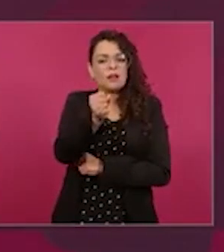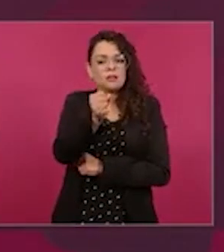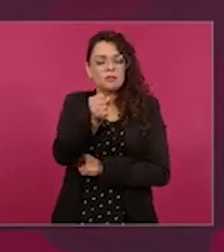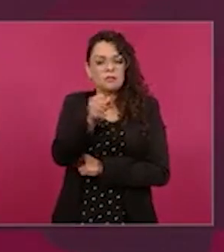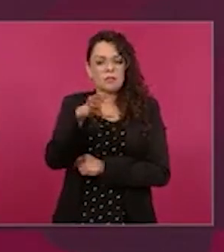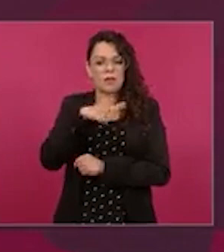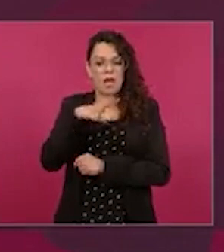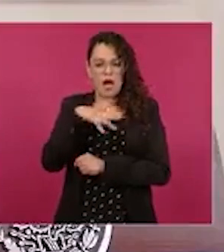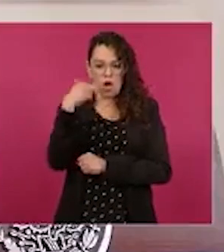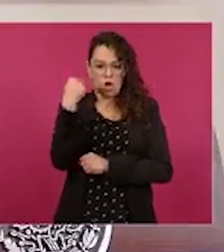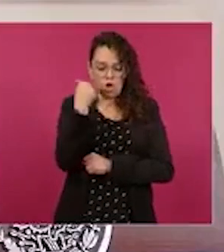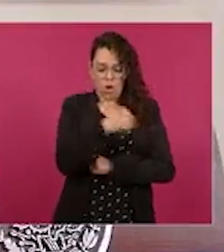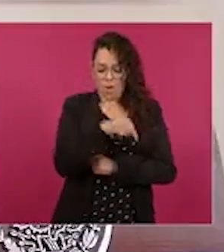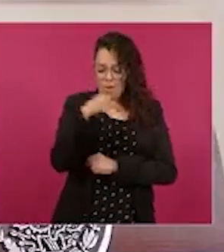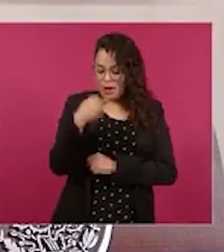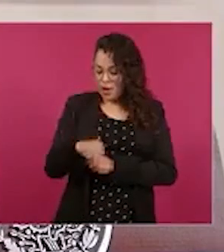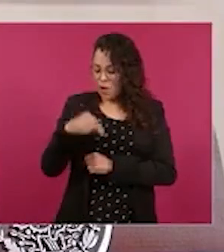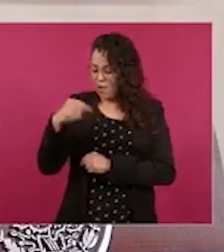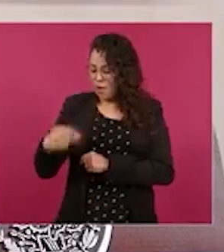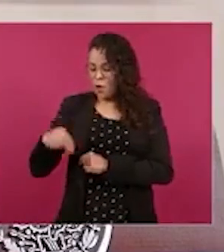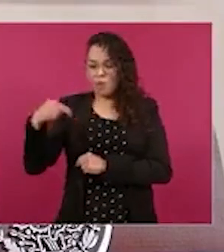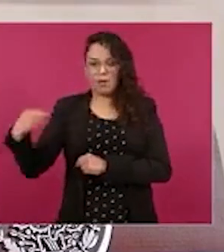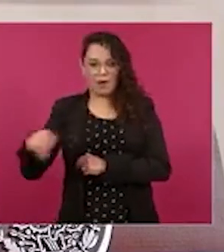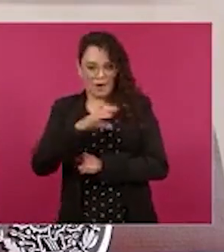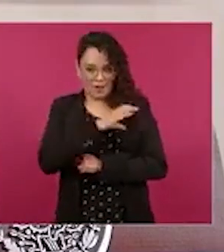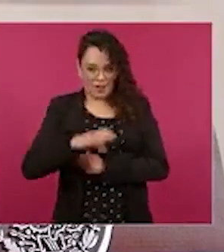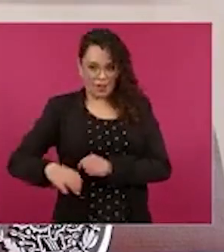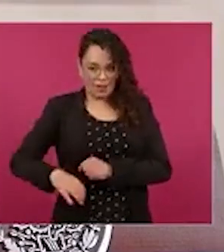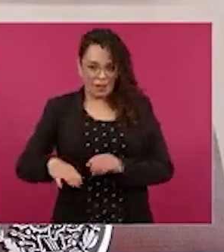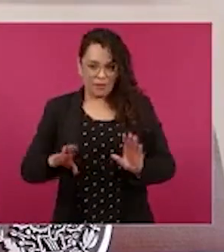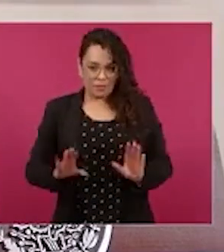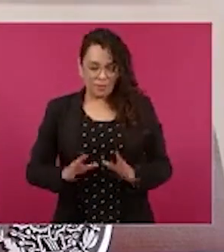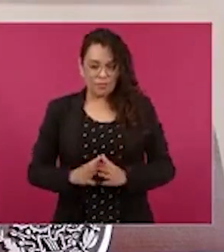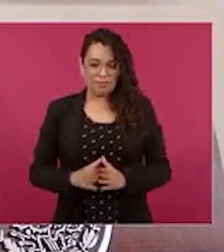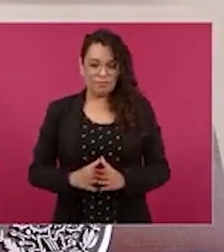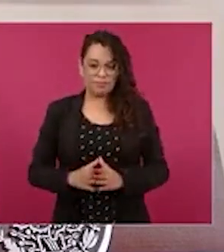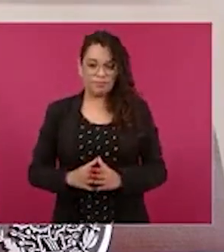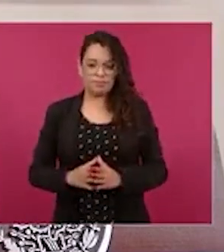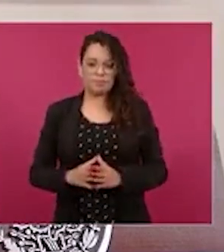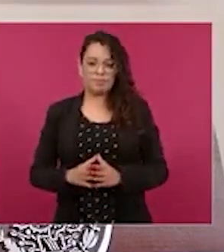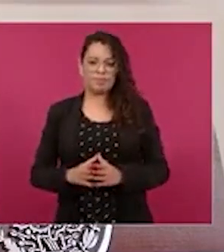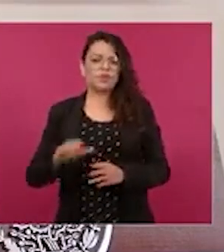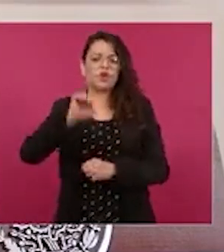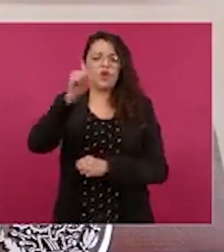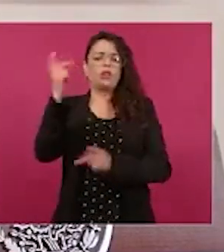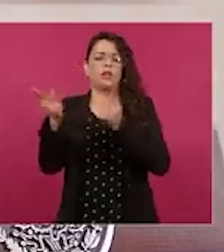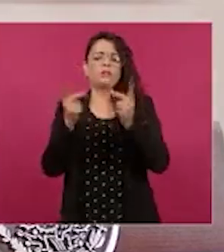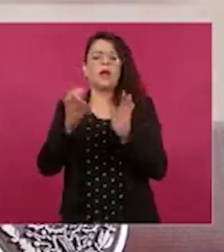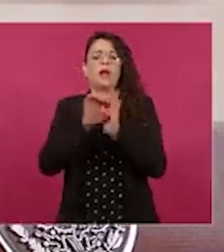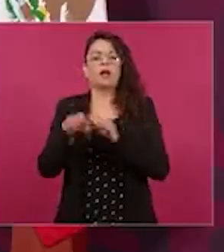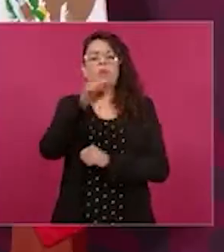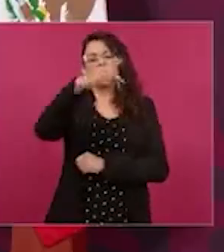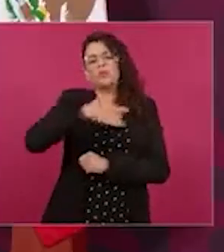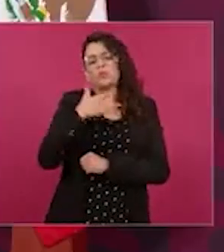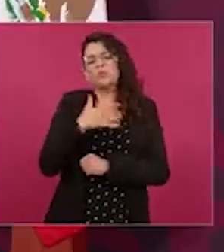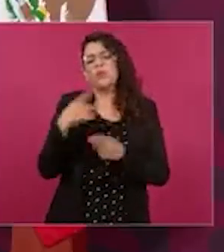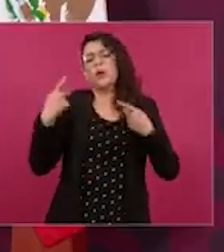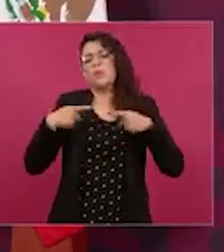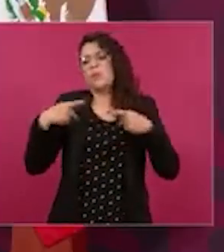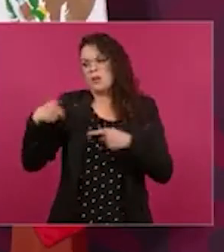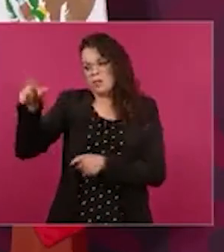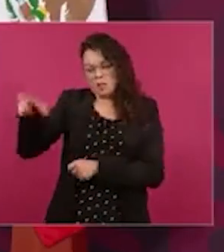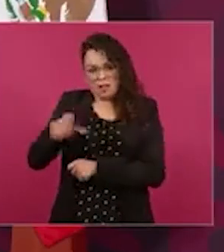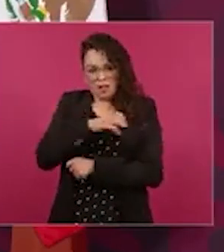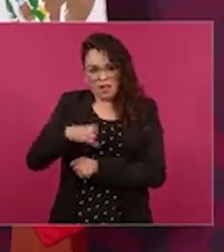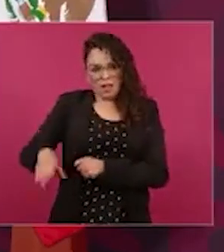pueden haber otras quién tiene más presencia quién está más cerca a la gente este quién